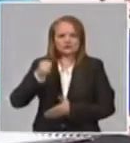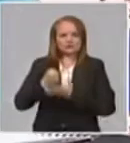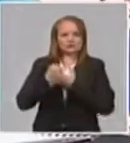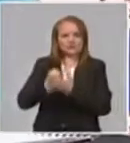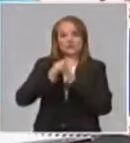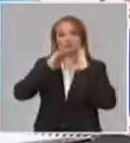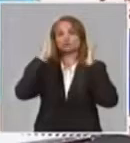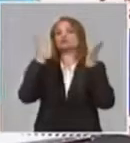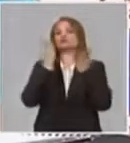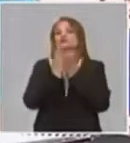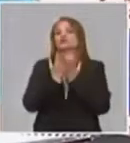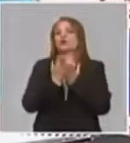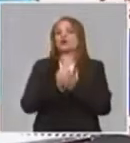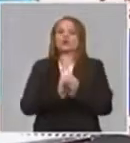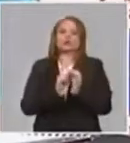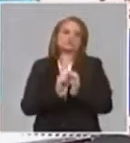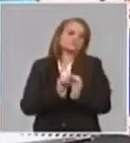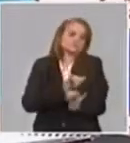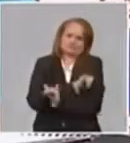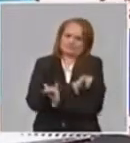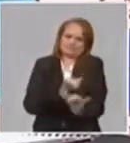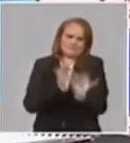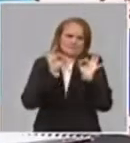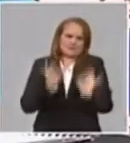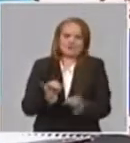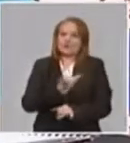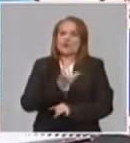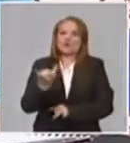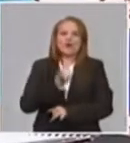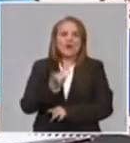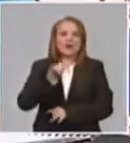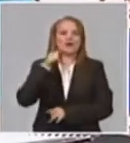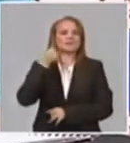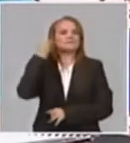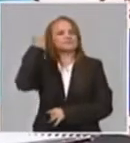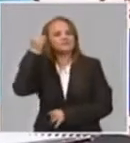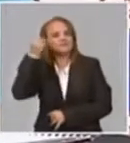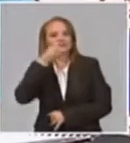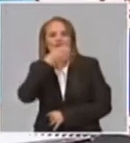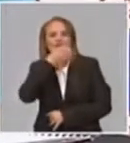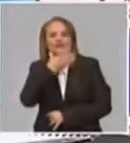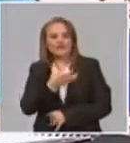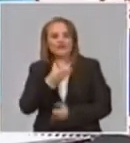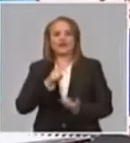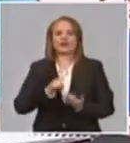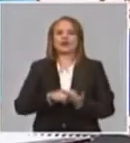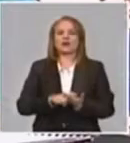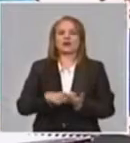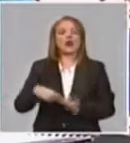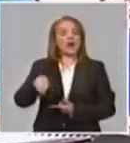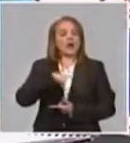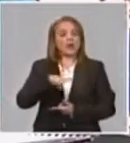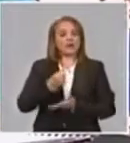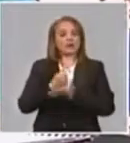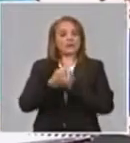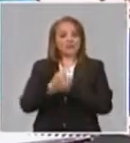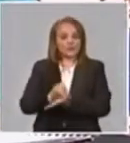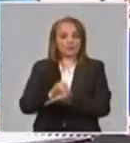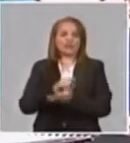correspondencia con, bueno, los inicios, el pensamiento del comandante Fidel, ahora el apoyo